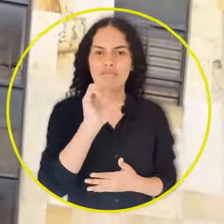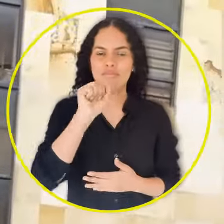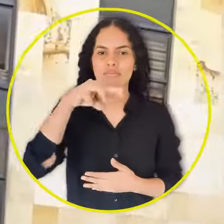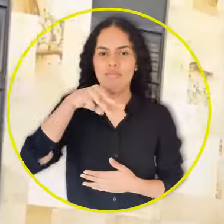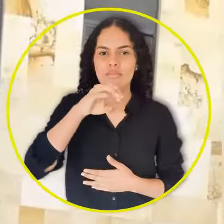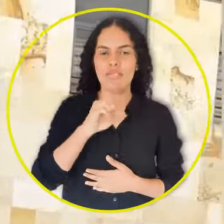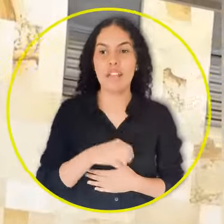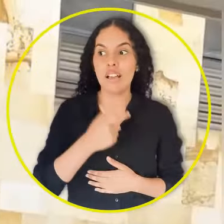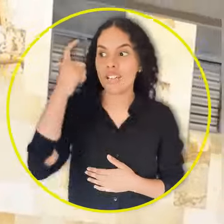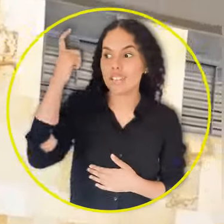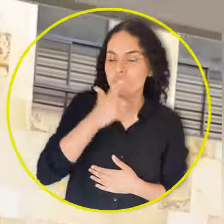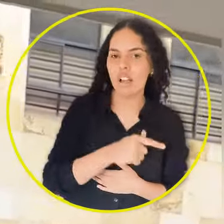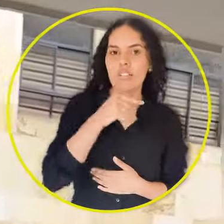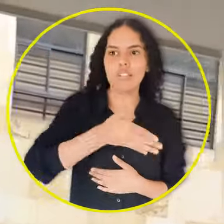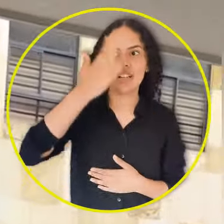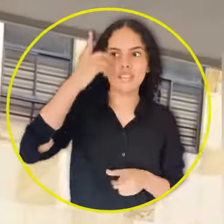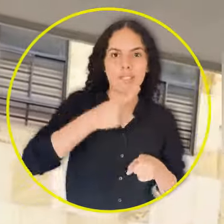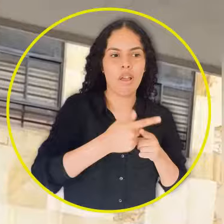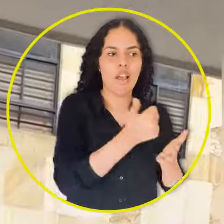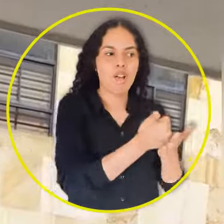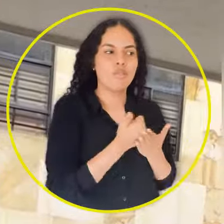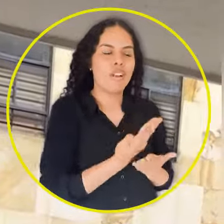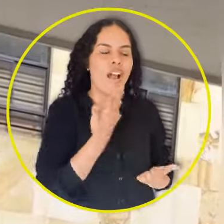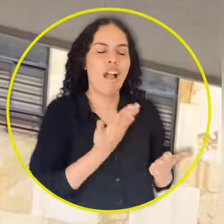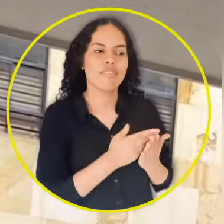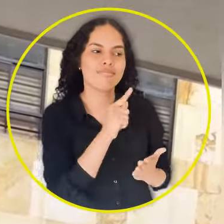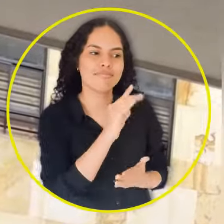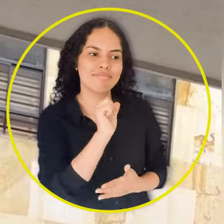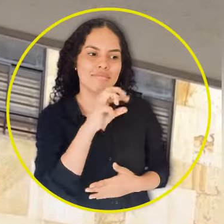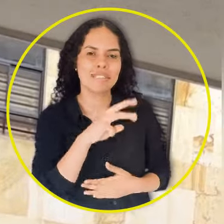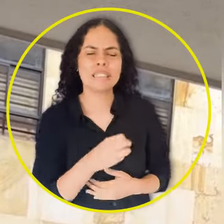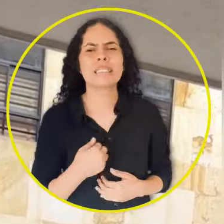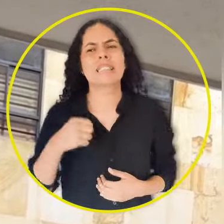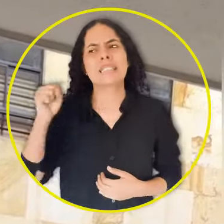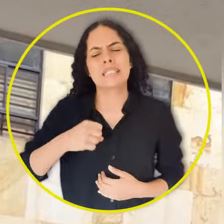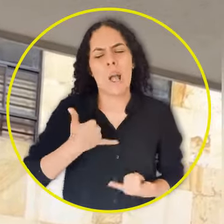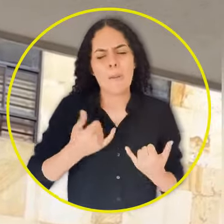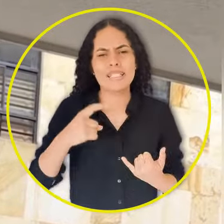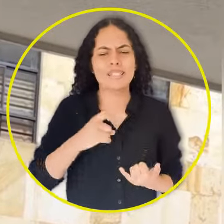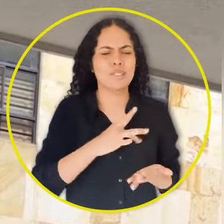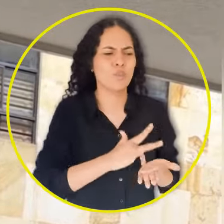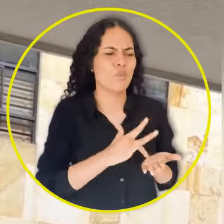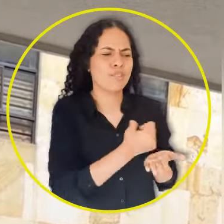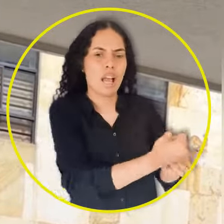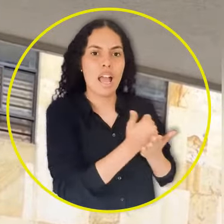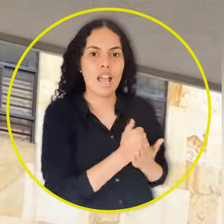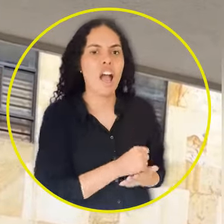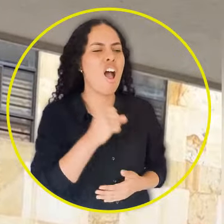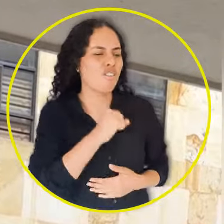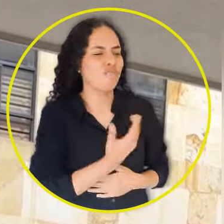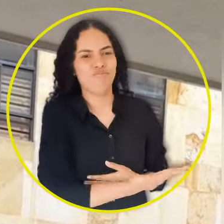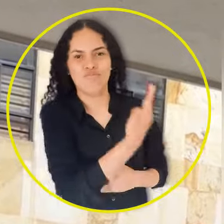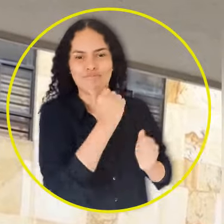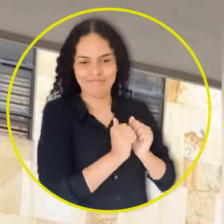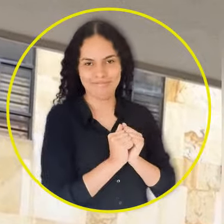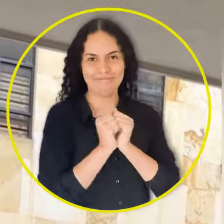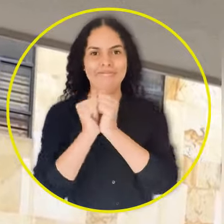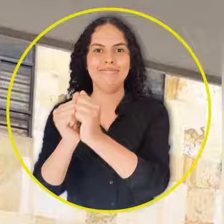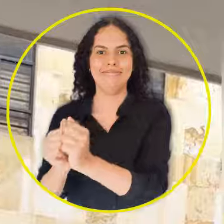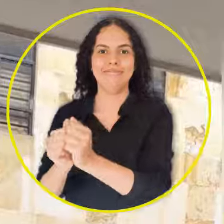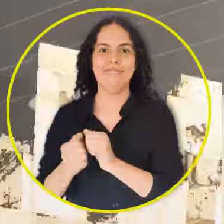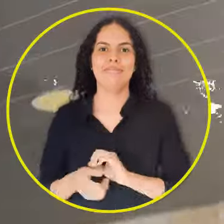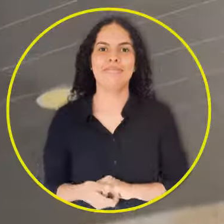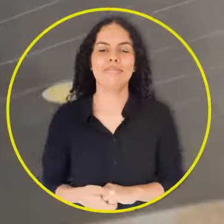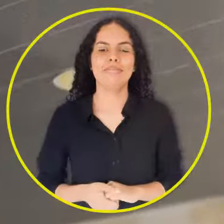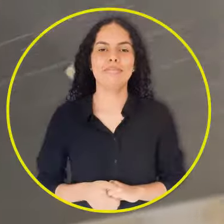CAME. En serio, me salvaron la vida la semana pasada. Necesito que me la salven esta vez a mí, urgente. Míle, de una, ellos te ayudan en todo lo